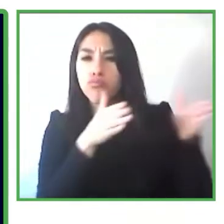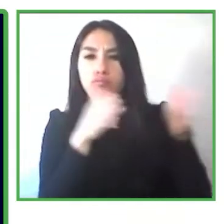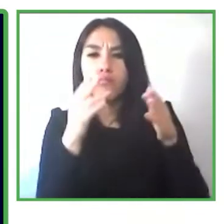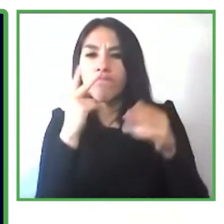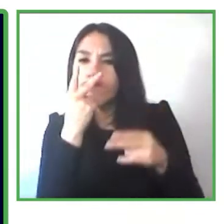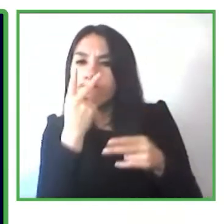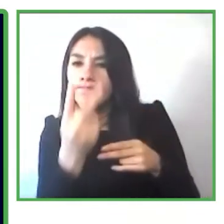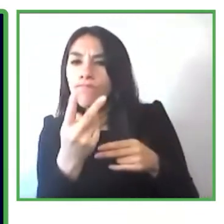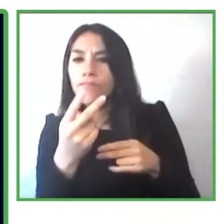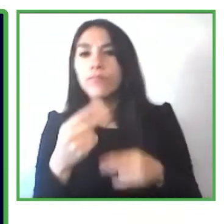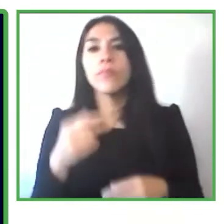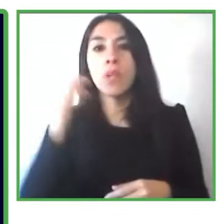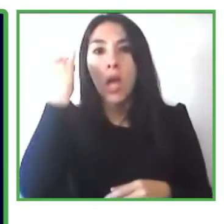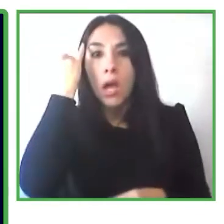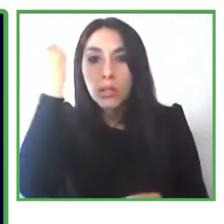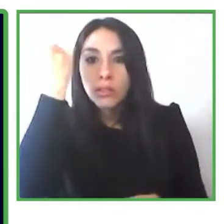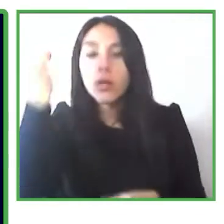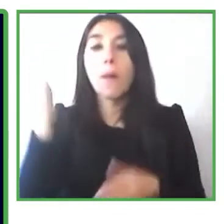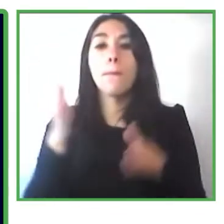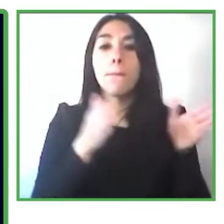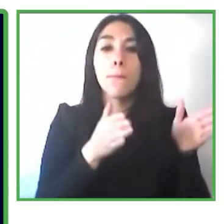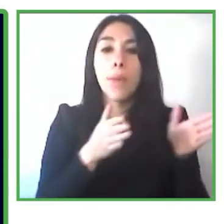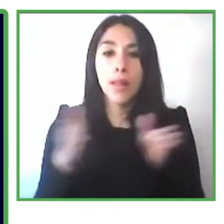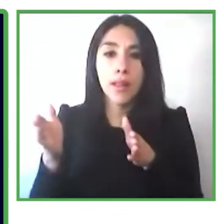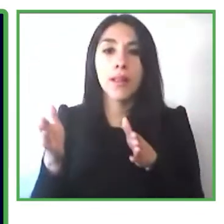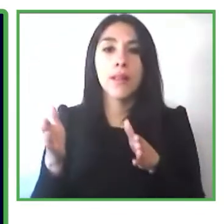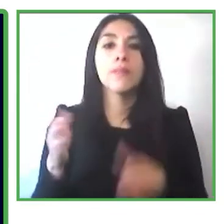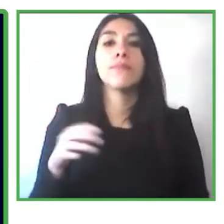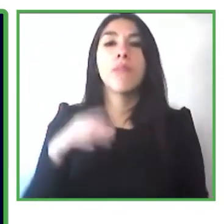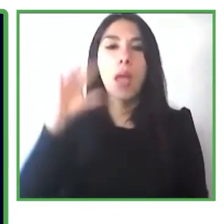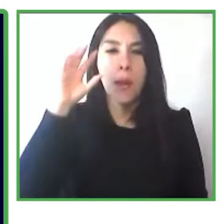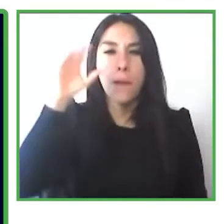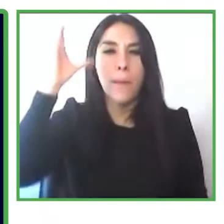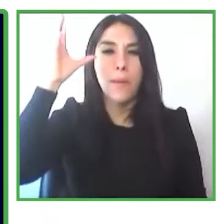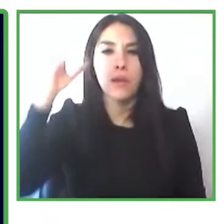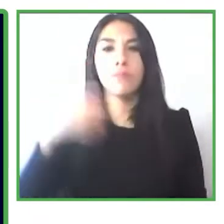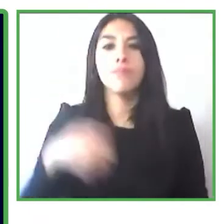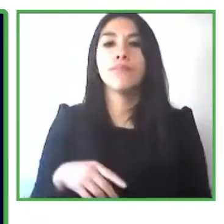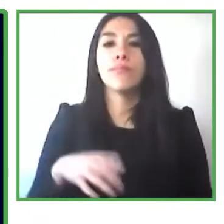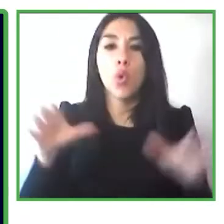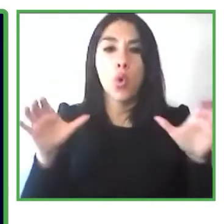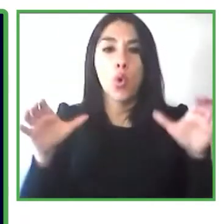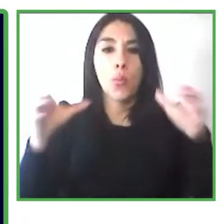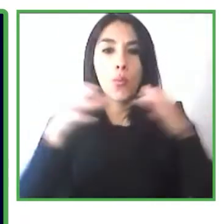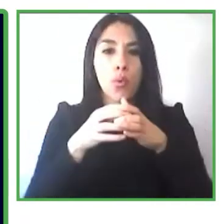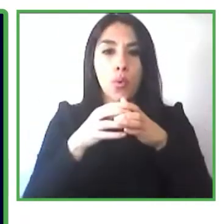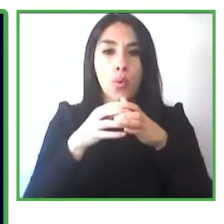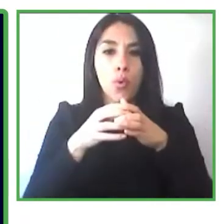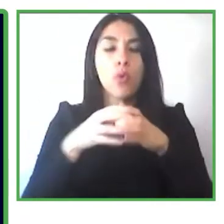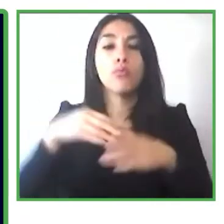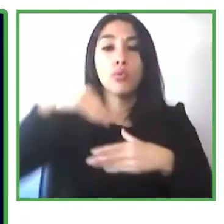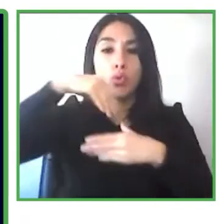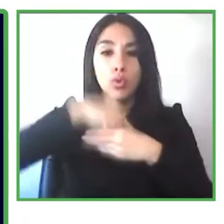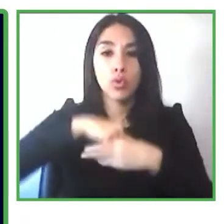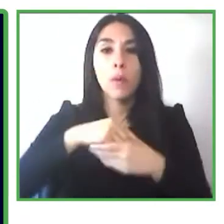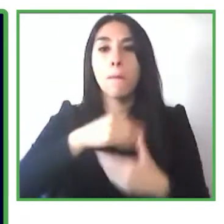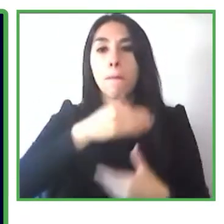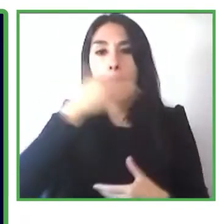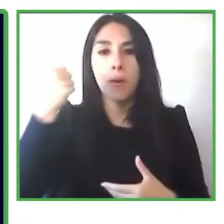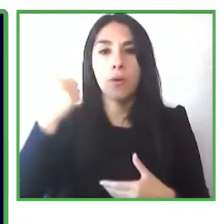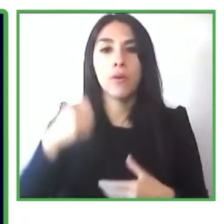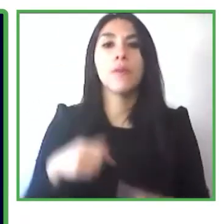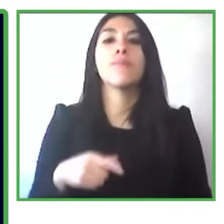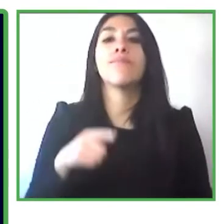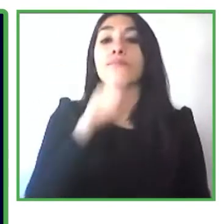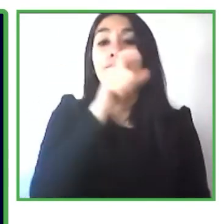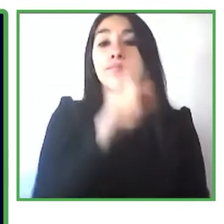innovación en las empresas a partir de la inclusión de sus colaboradores proveedores y de sus mercados